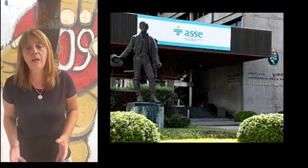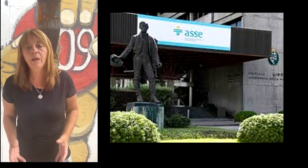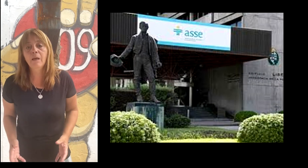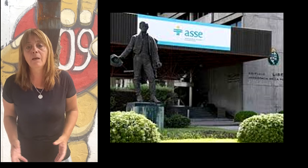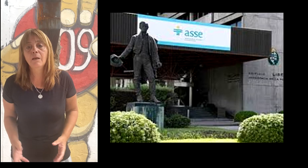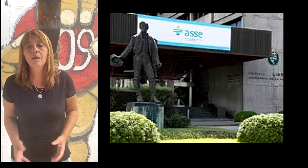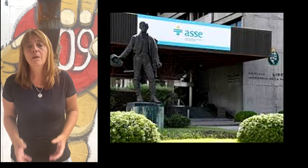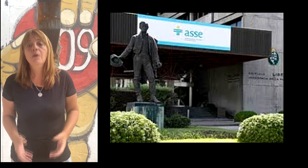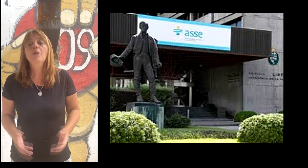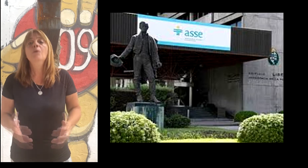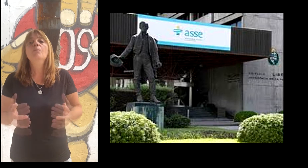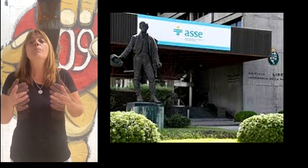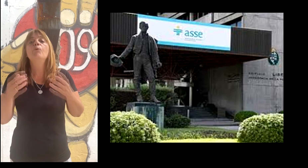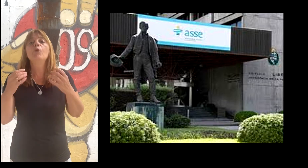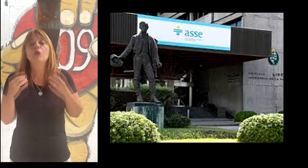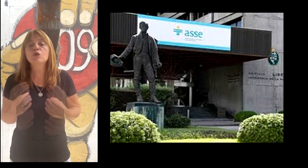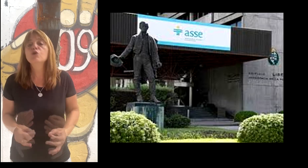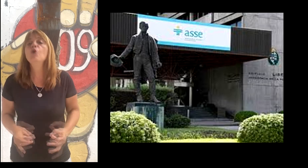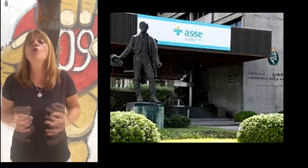funcionarios, no lo que votan.